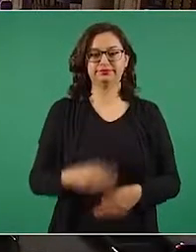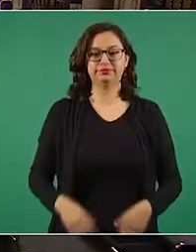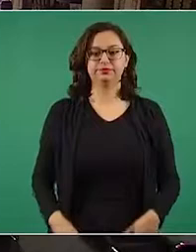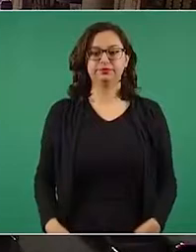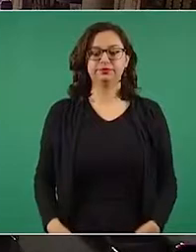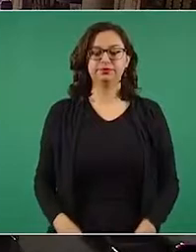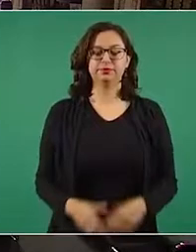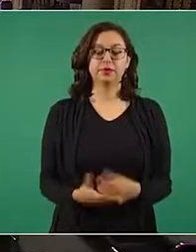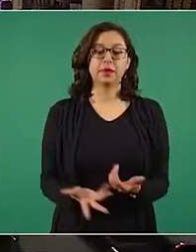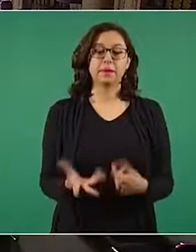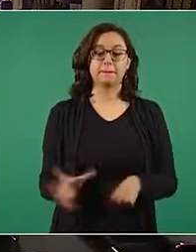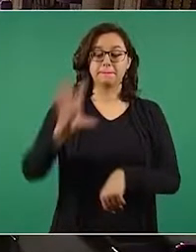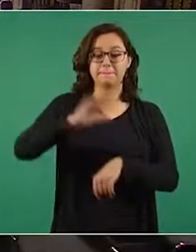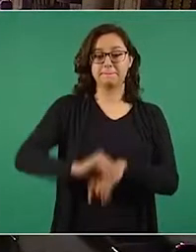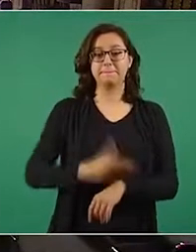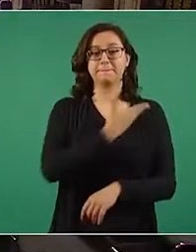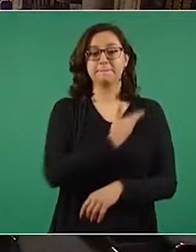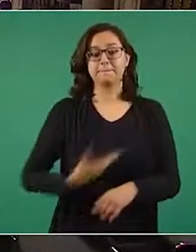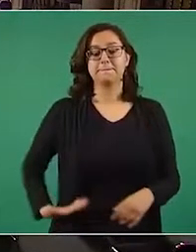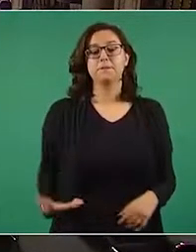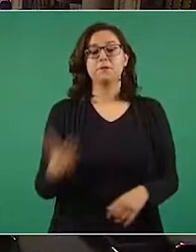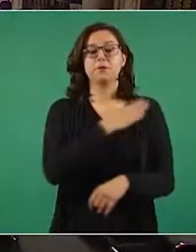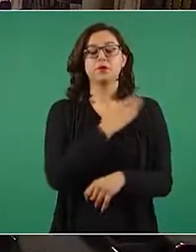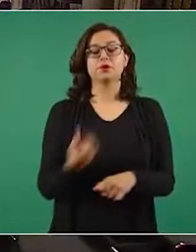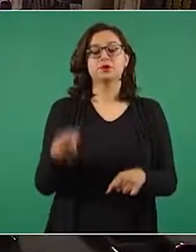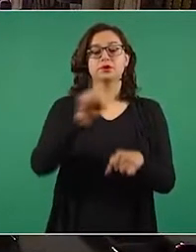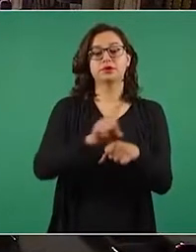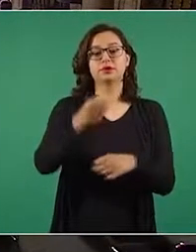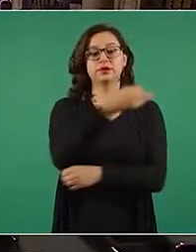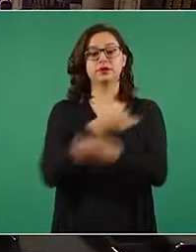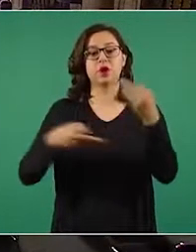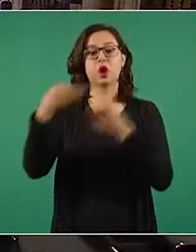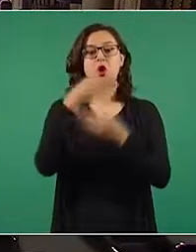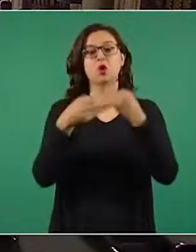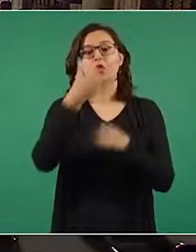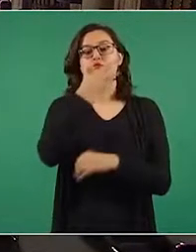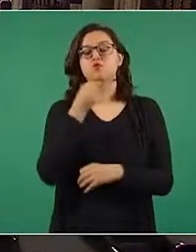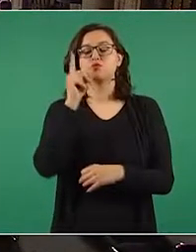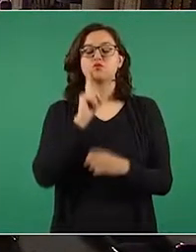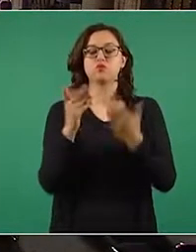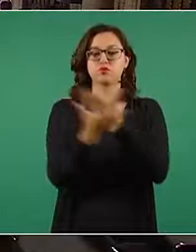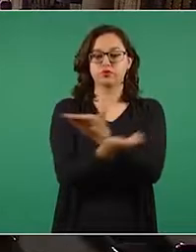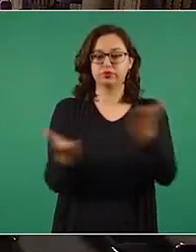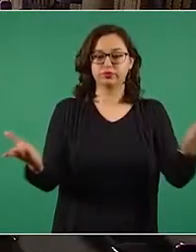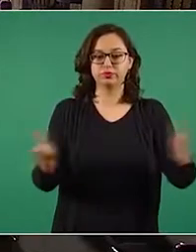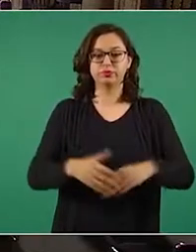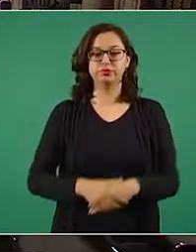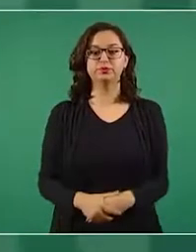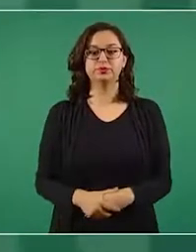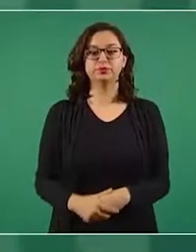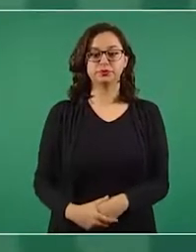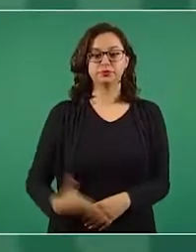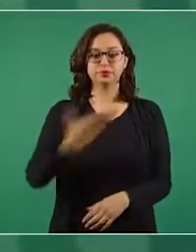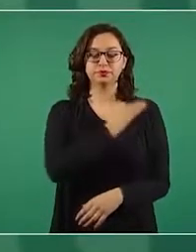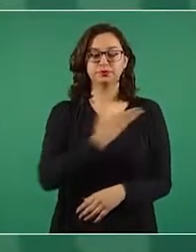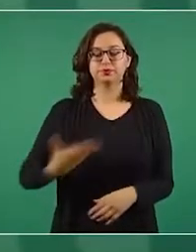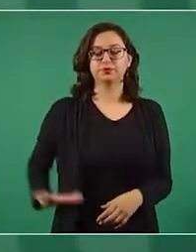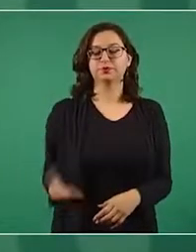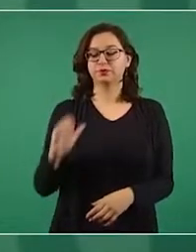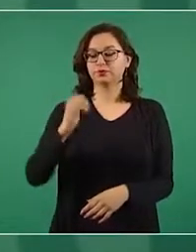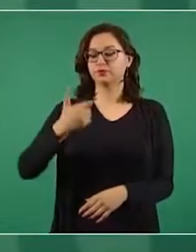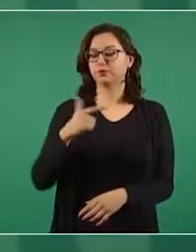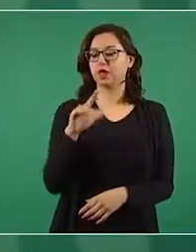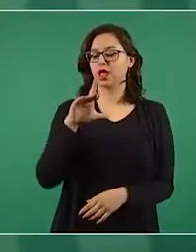Con su permiso, señor presidente. Buenos días a todas y todos. El gobierno que encabeza el presidente de la República,